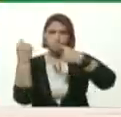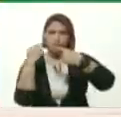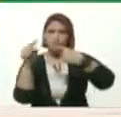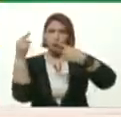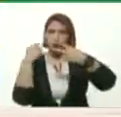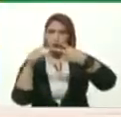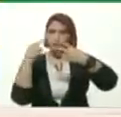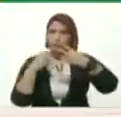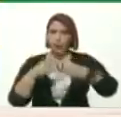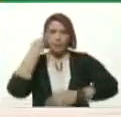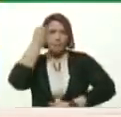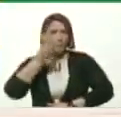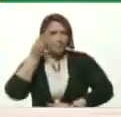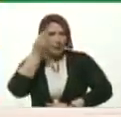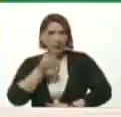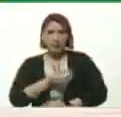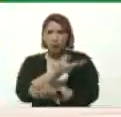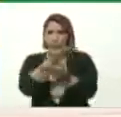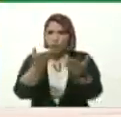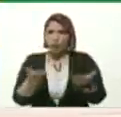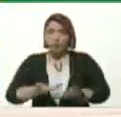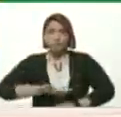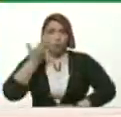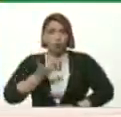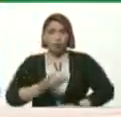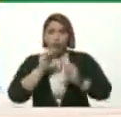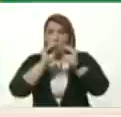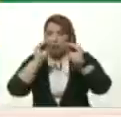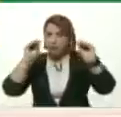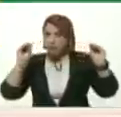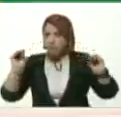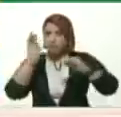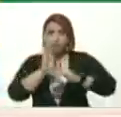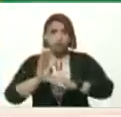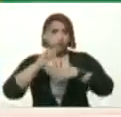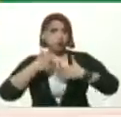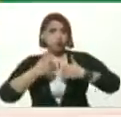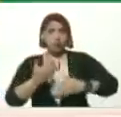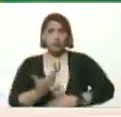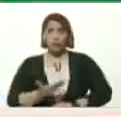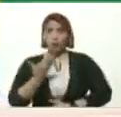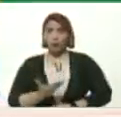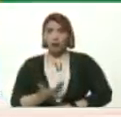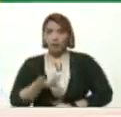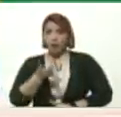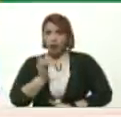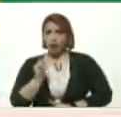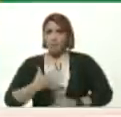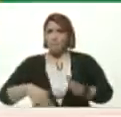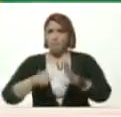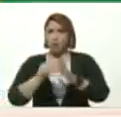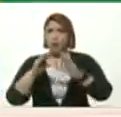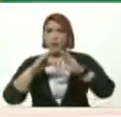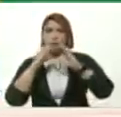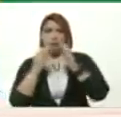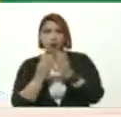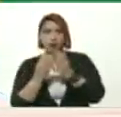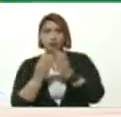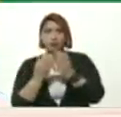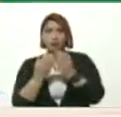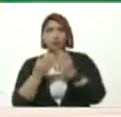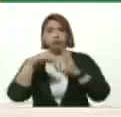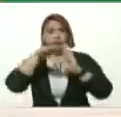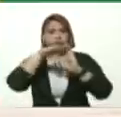ustedes Que es importante Llamar la atención La bioseguridad Es lo más importante Que hay Para el regreso A clase En estas